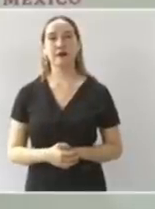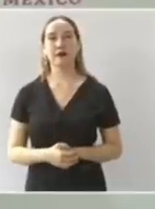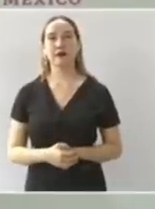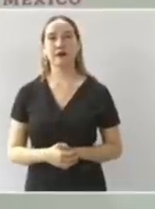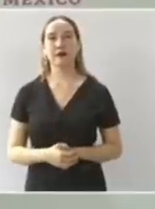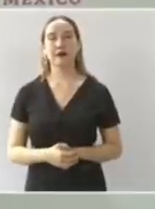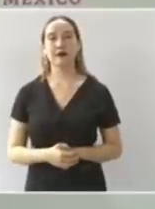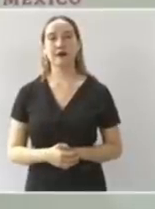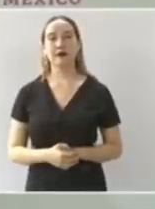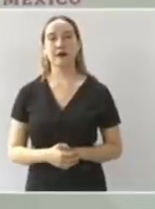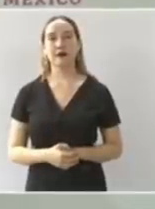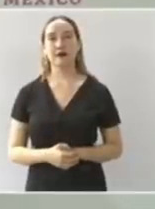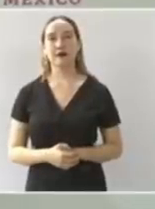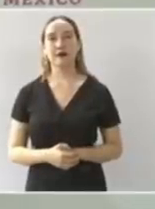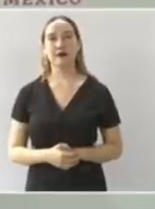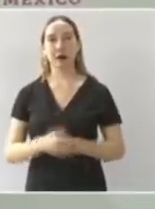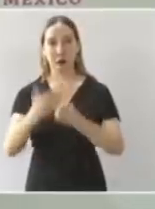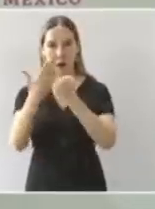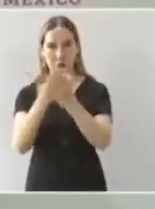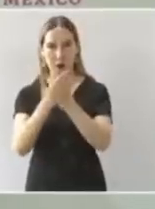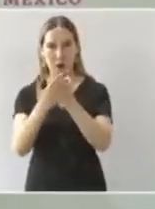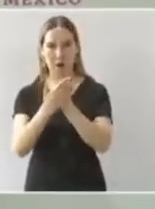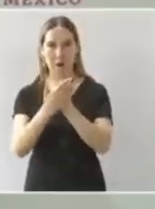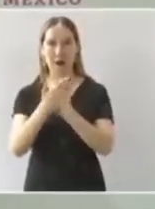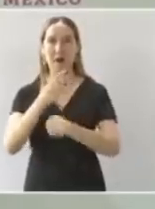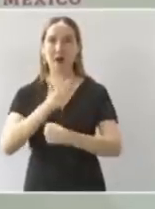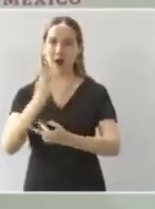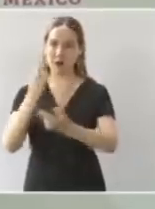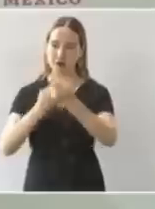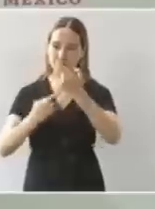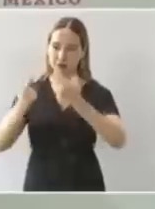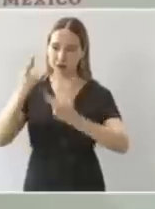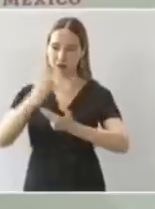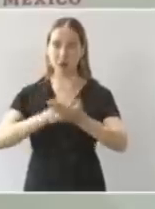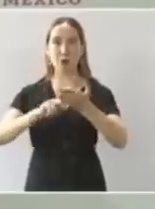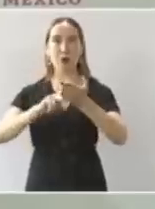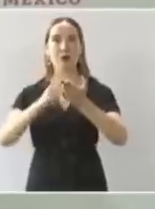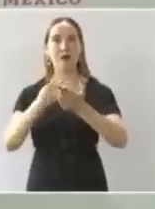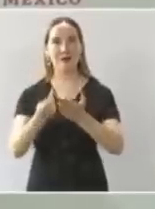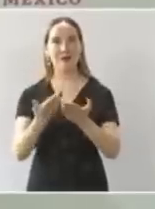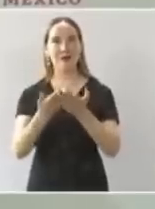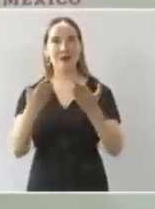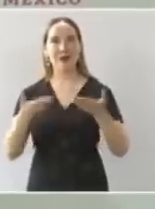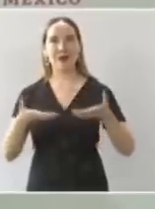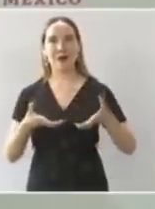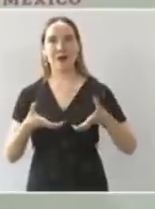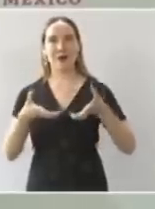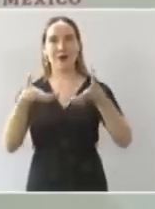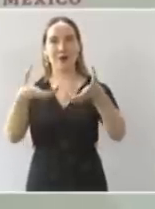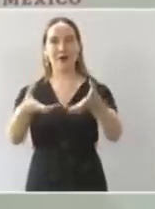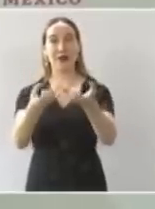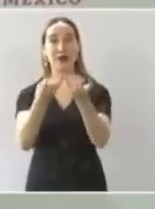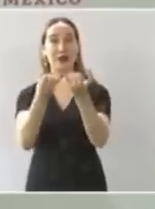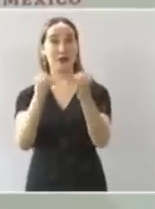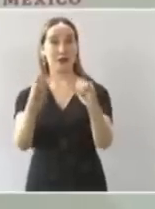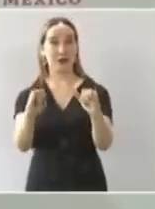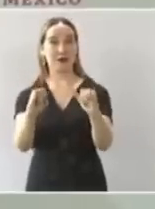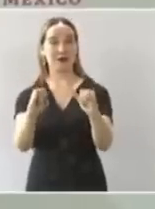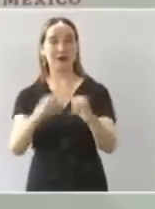porque vamos a inaugurar la carretera hasta acá desde vamos